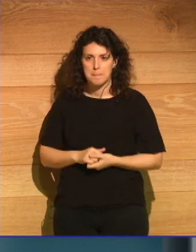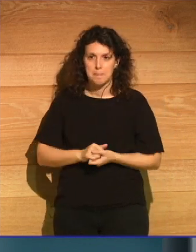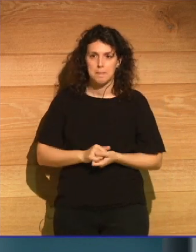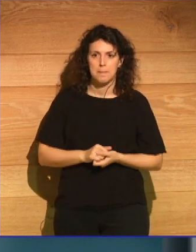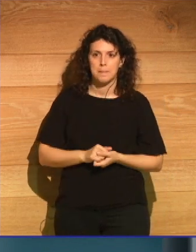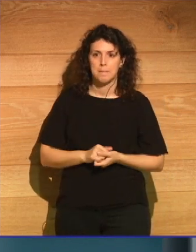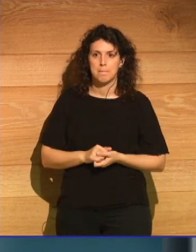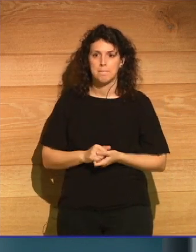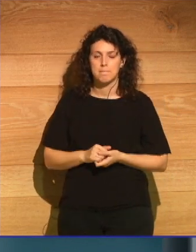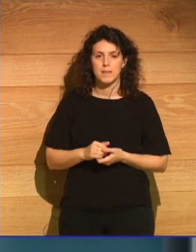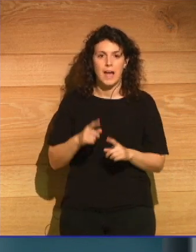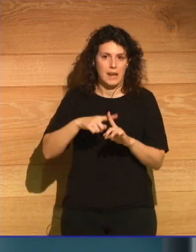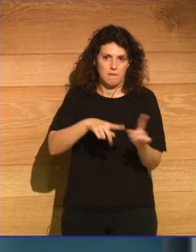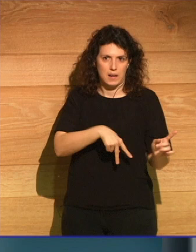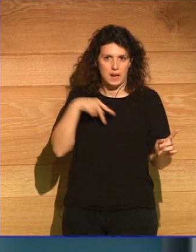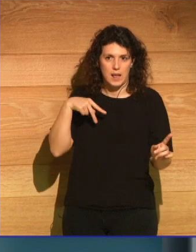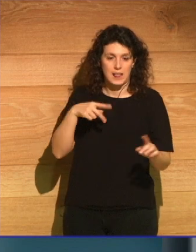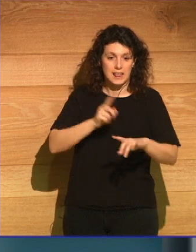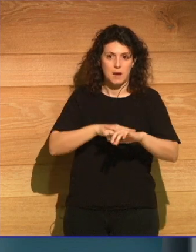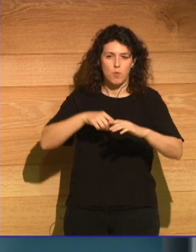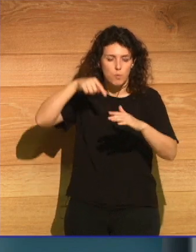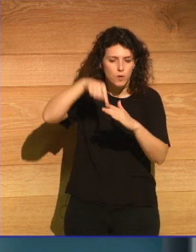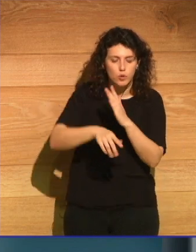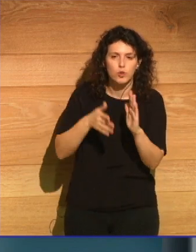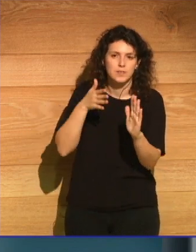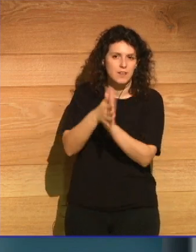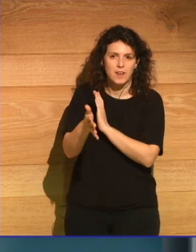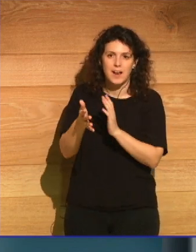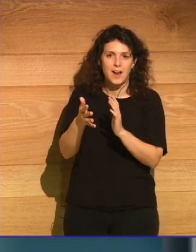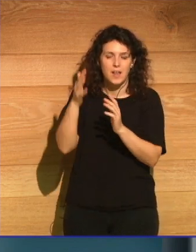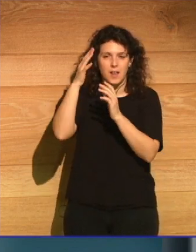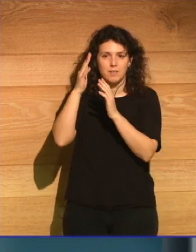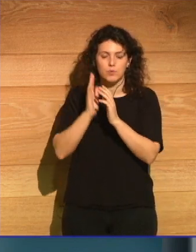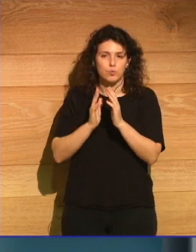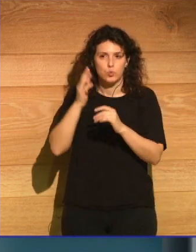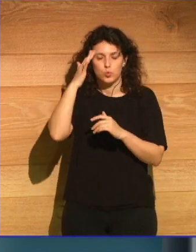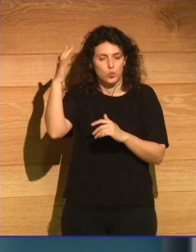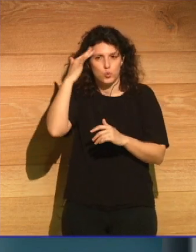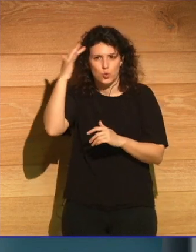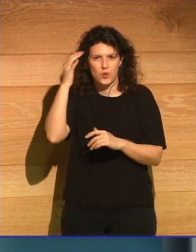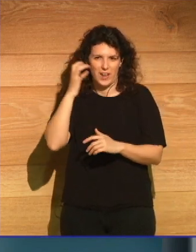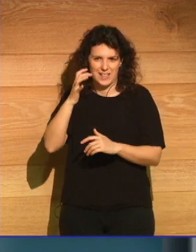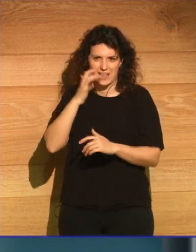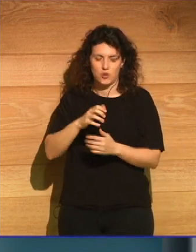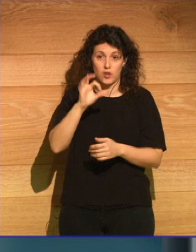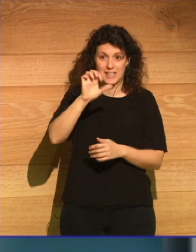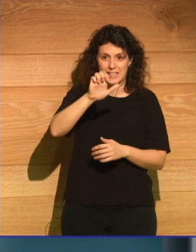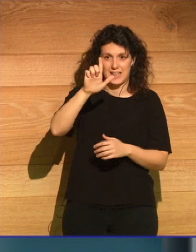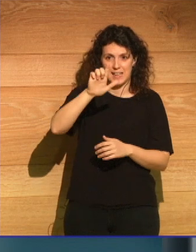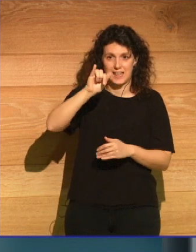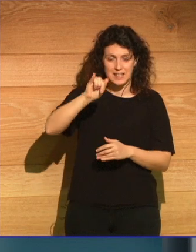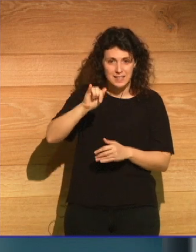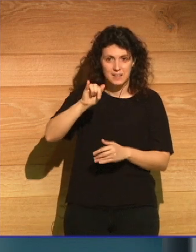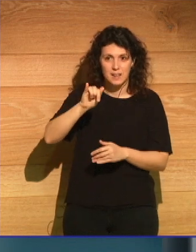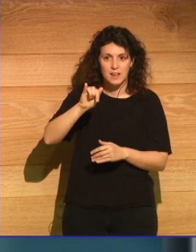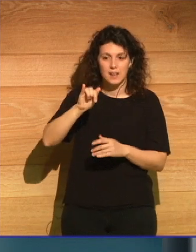Por lo general, el tiempo profundo es el sueño extraño, que según Shelley, lo envuelve todo